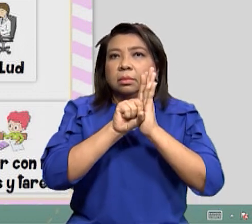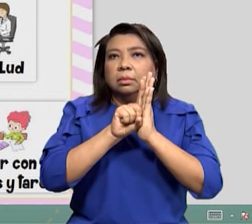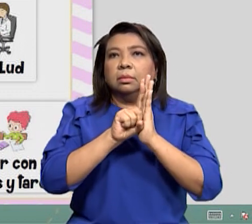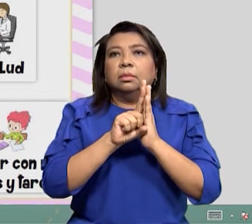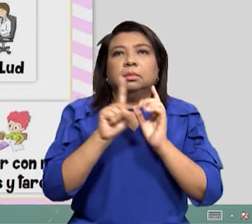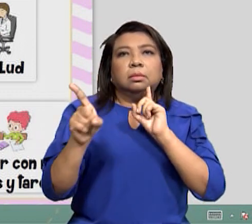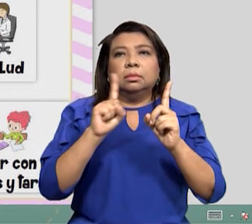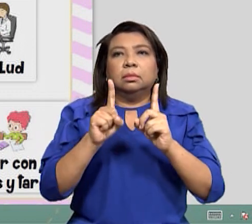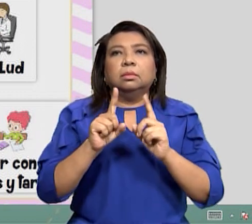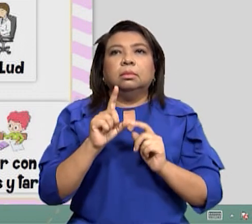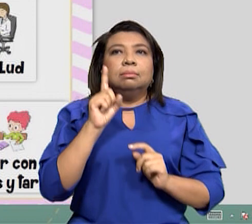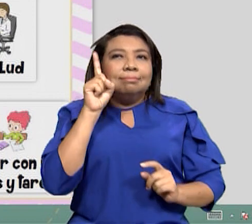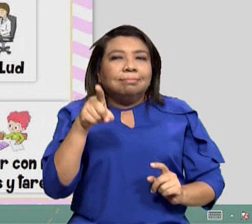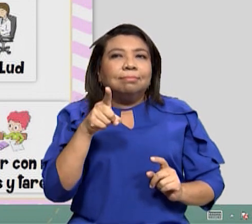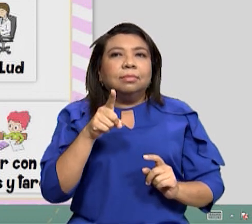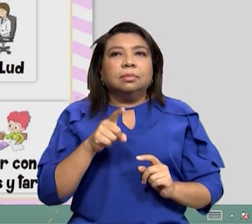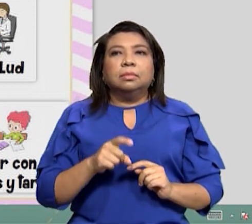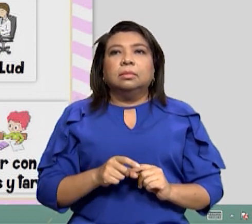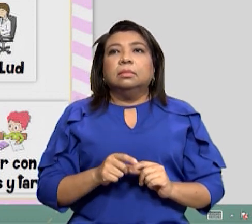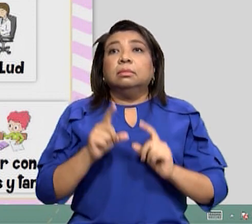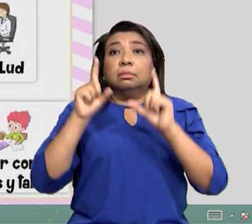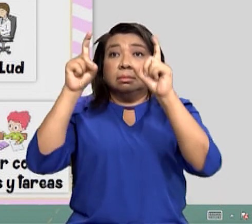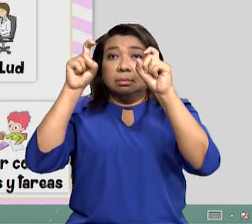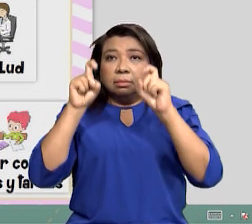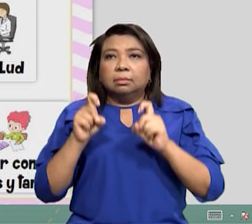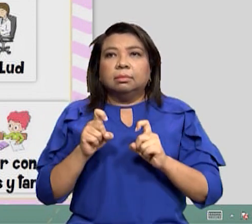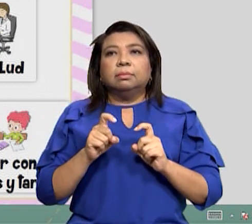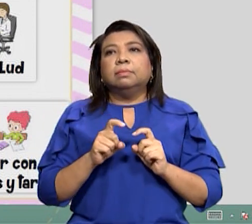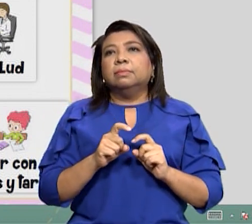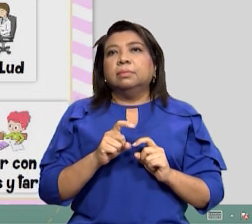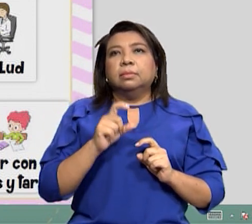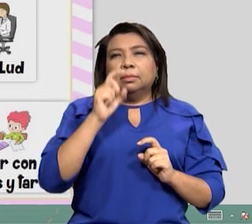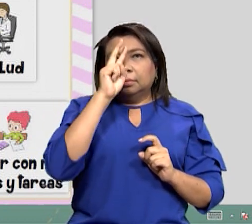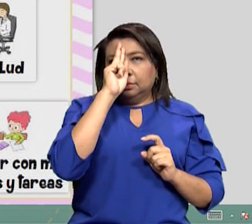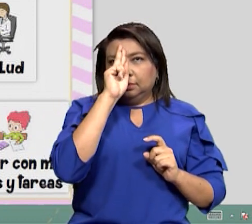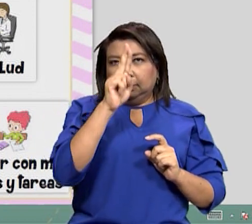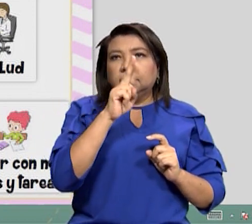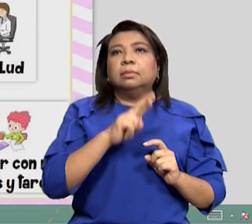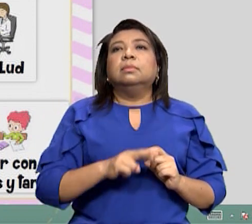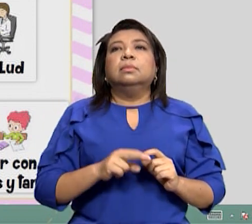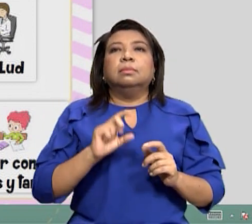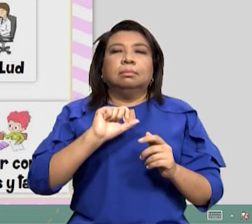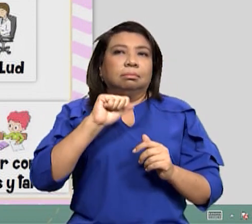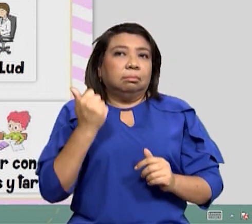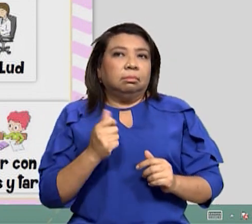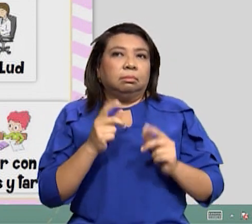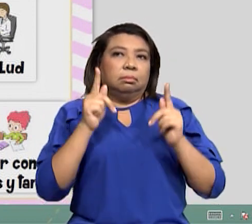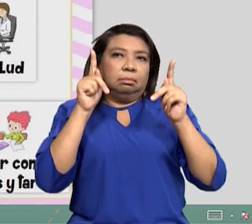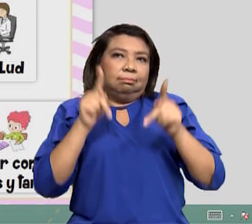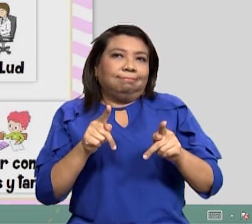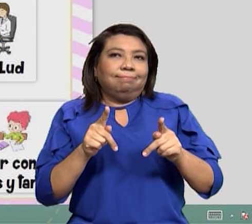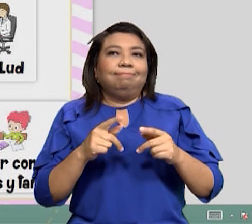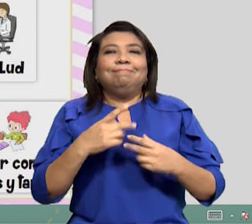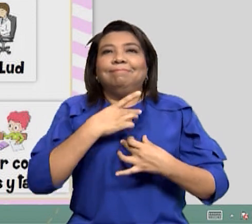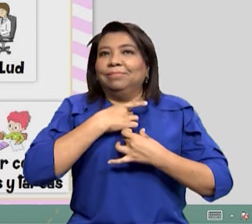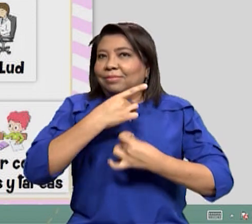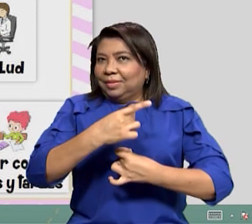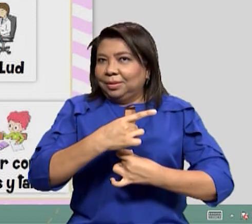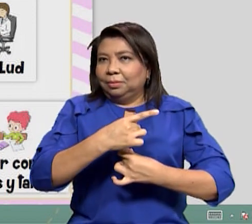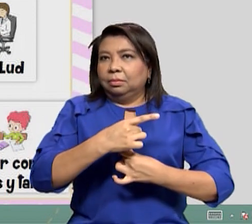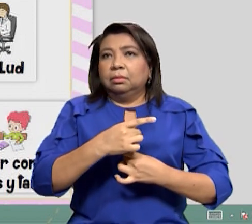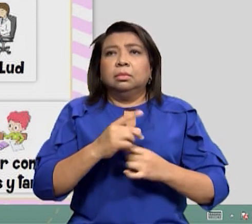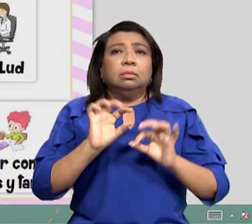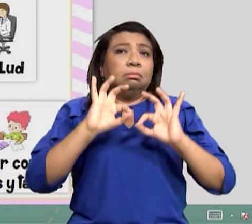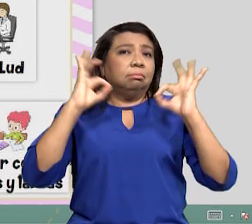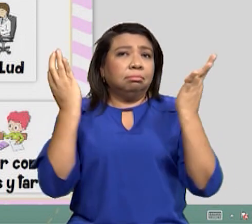tenemos respeto a los demás a la salud familia